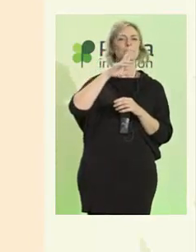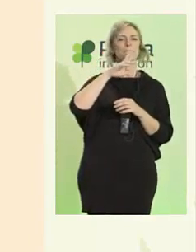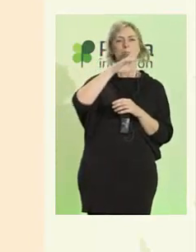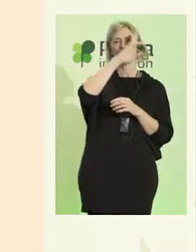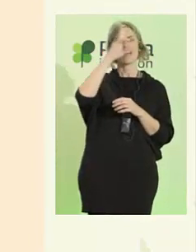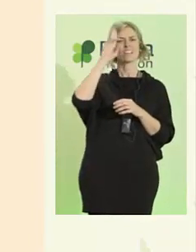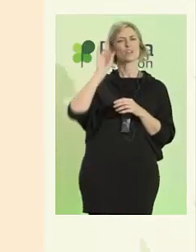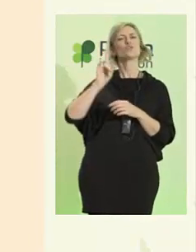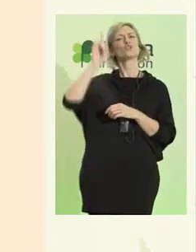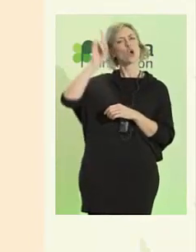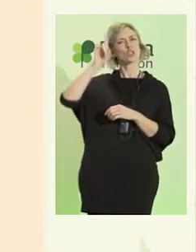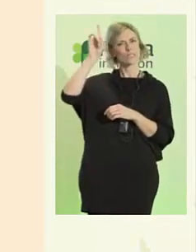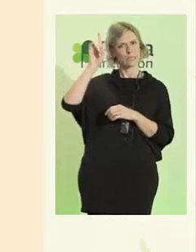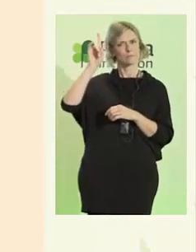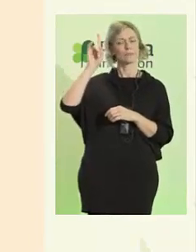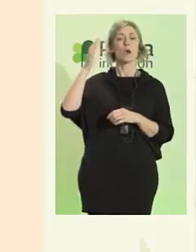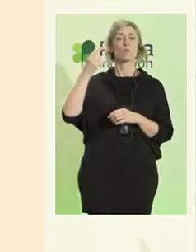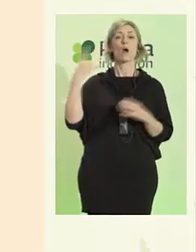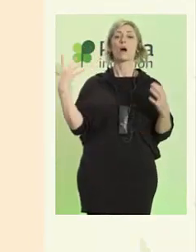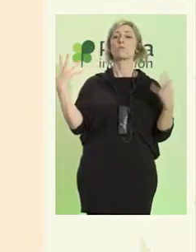y me marcó muchísimo.